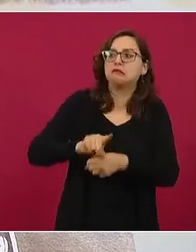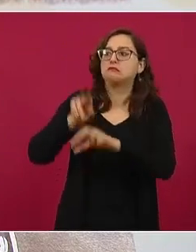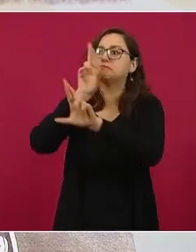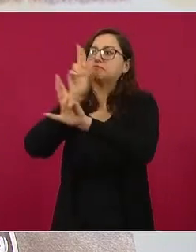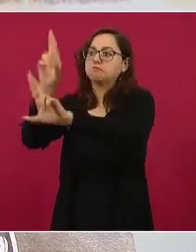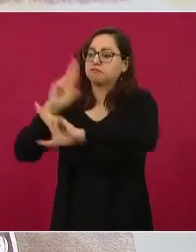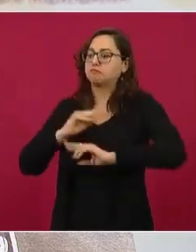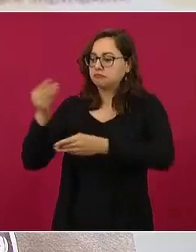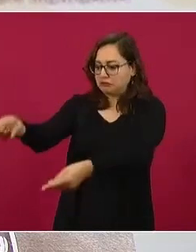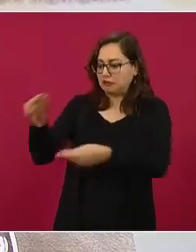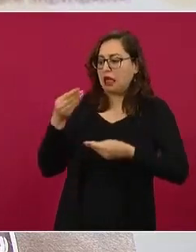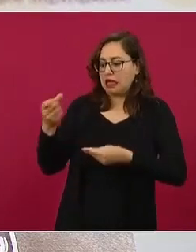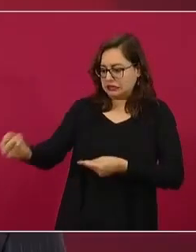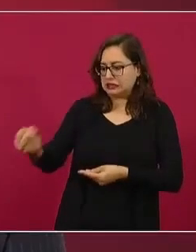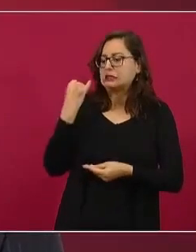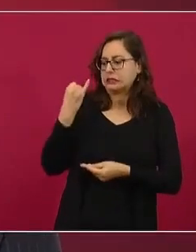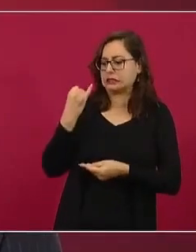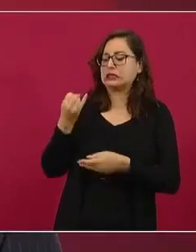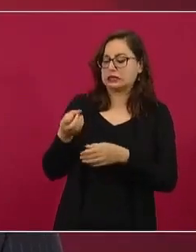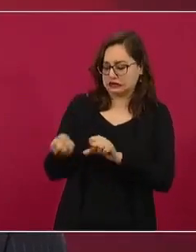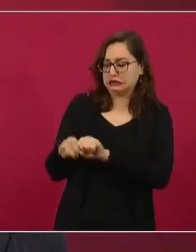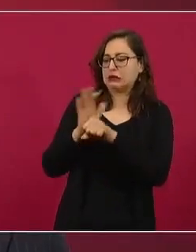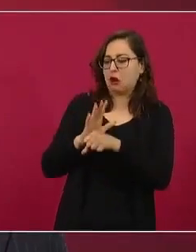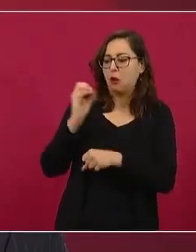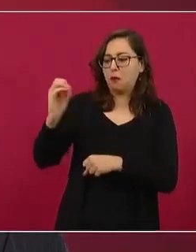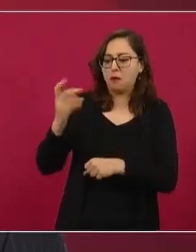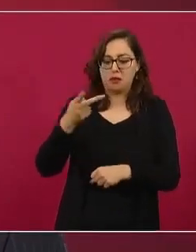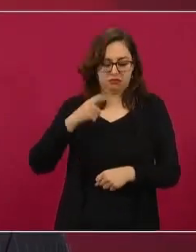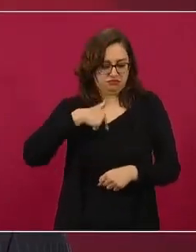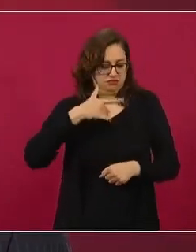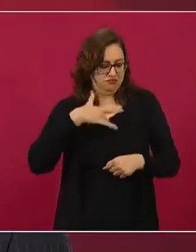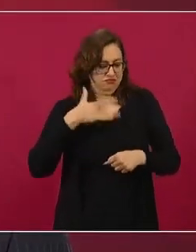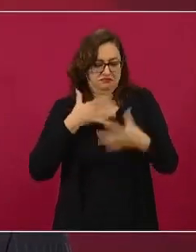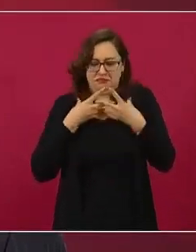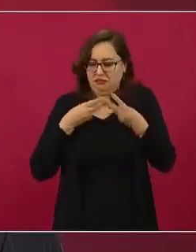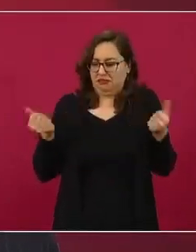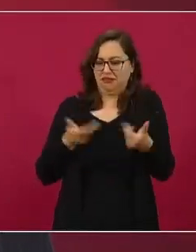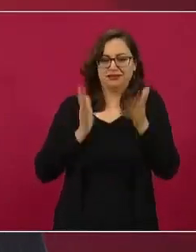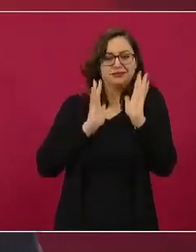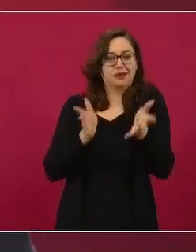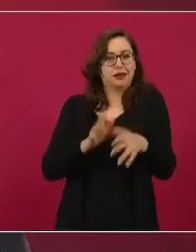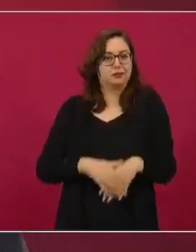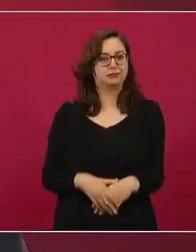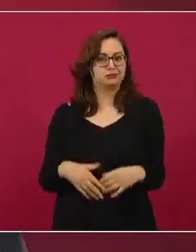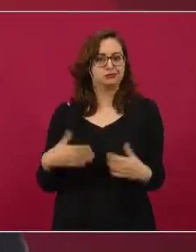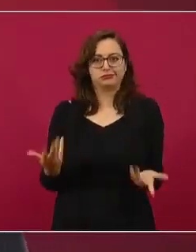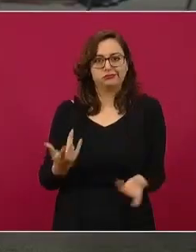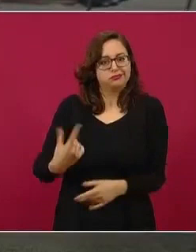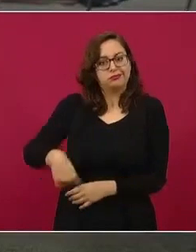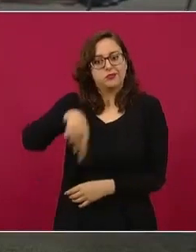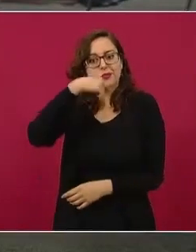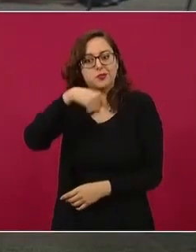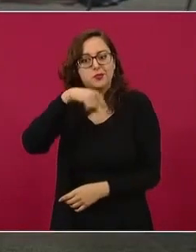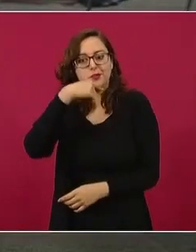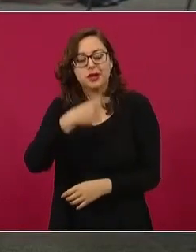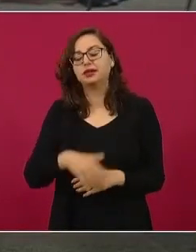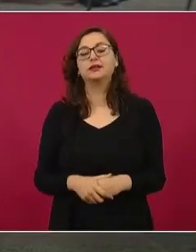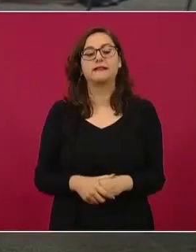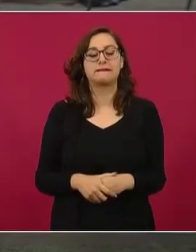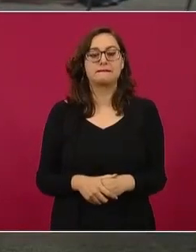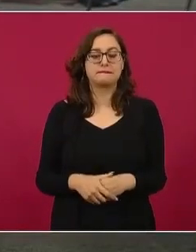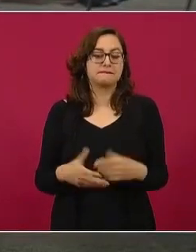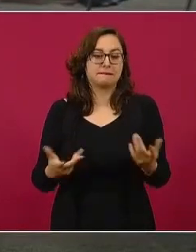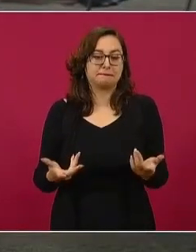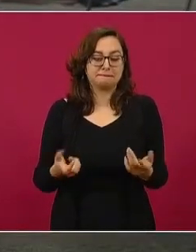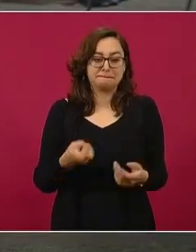síntomas, el monitoreo del oxígeno, etcétera, va a ser lo que determine de qué manera se